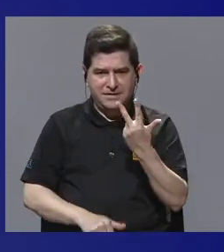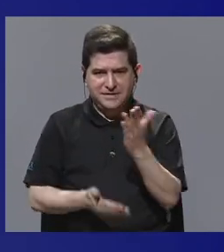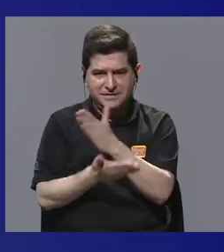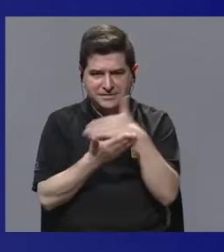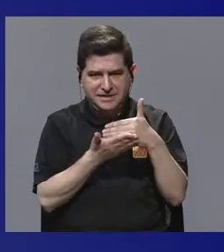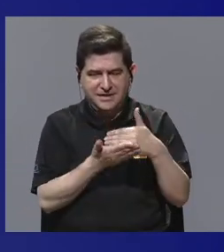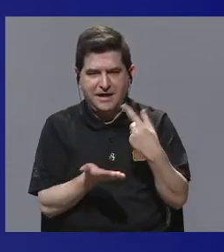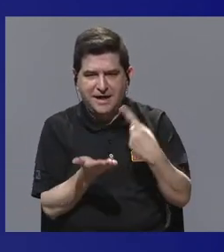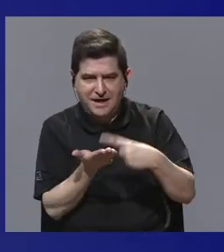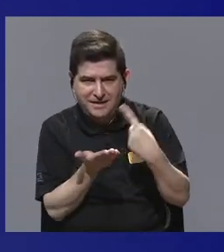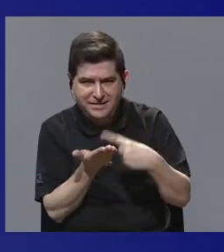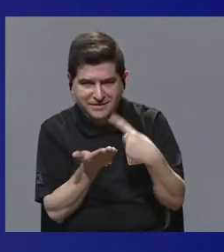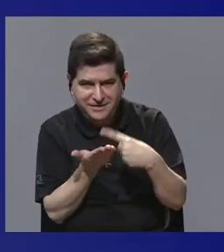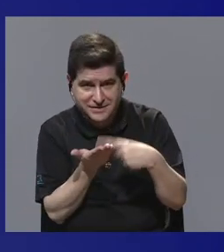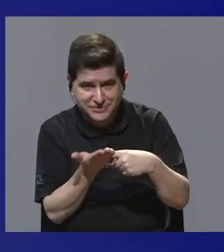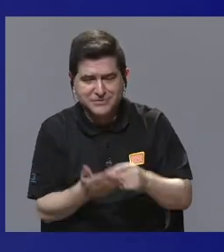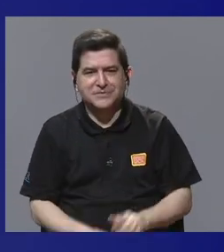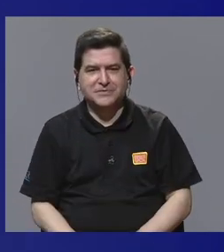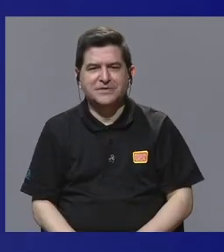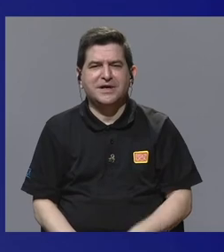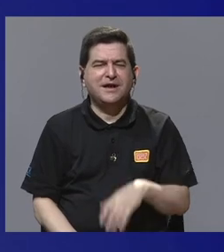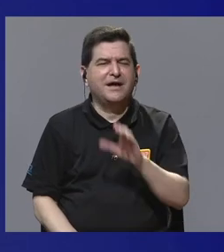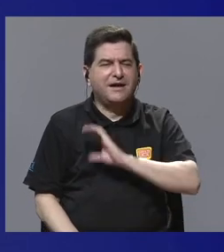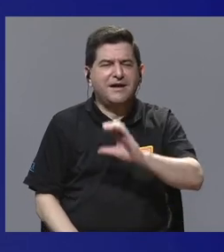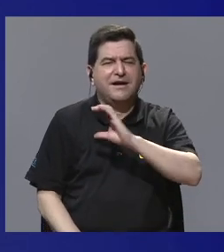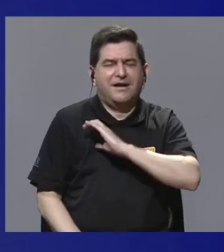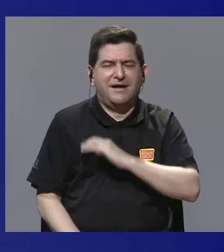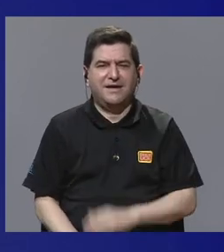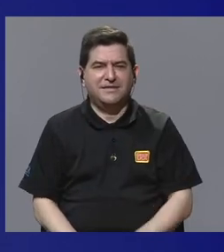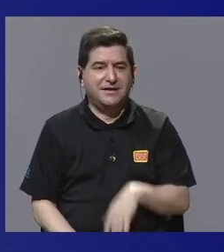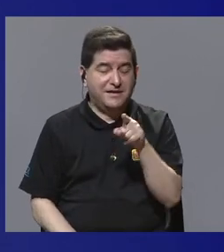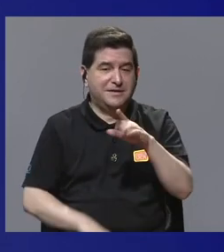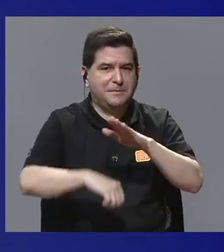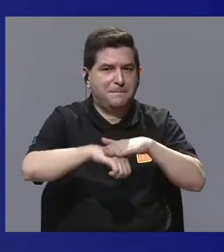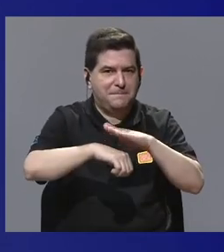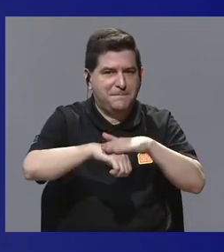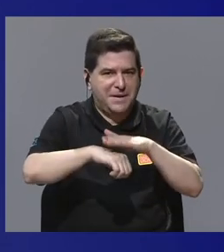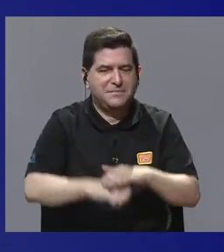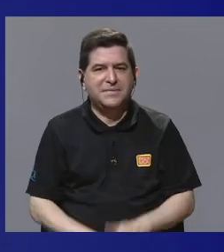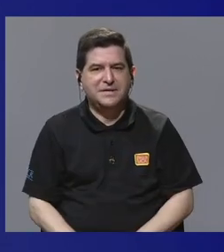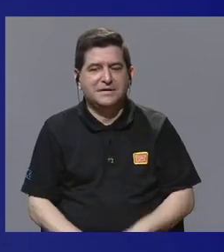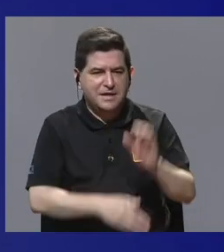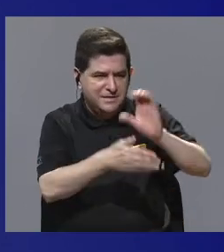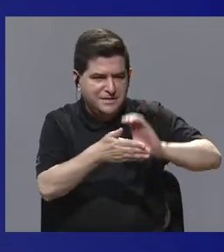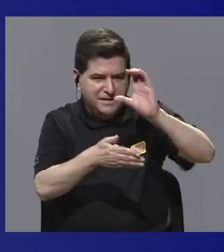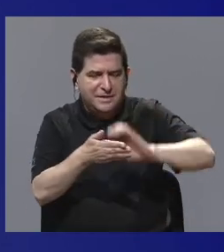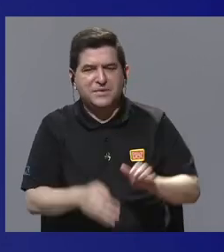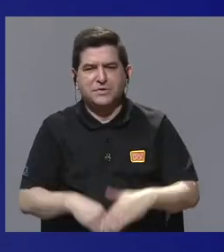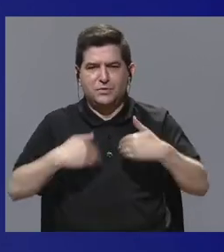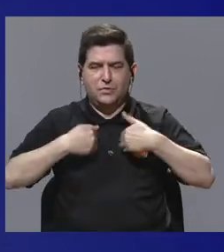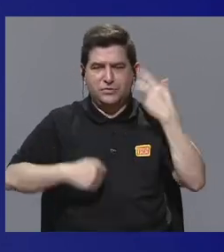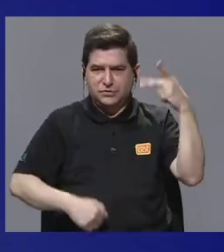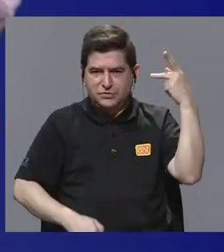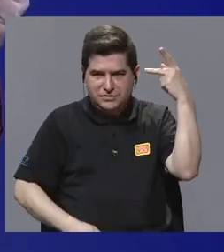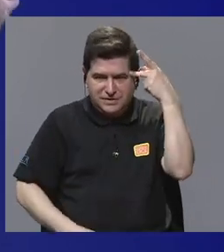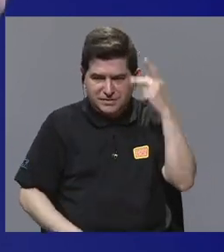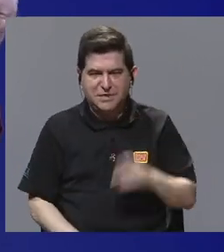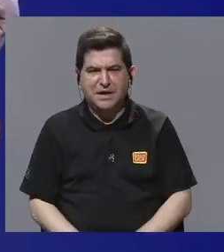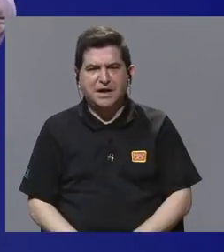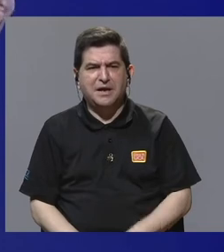donde discutamos un poco más los aspectos que hacen de esta serie de animales políticos una serie